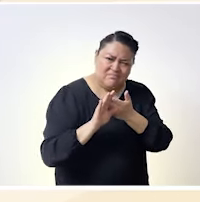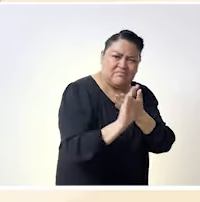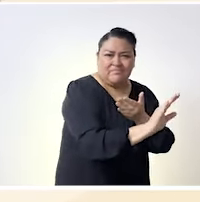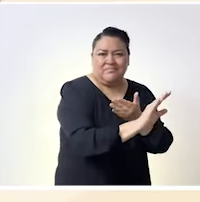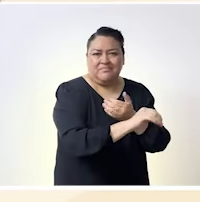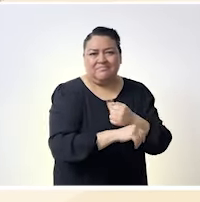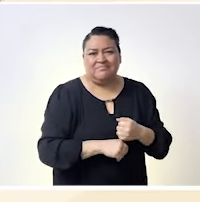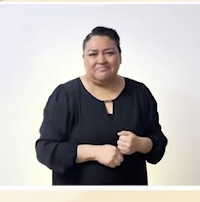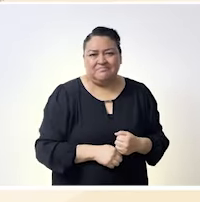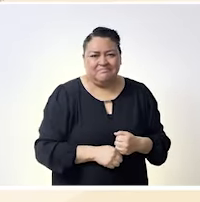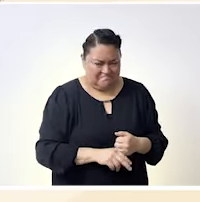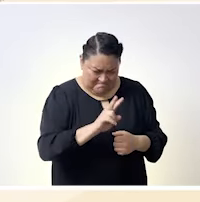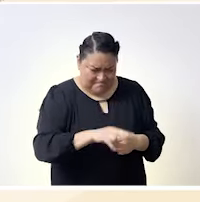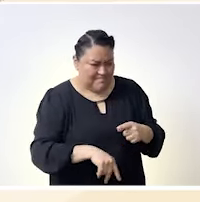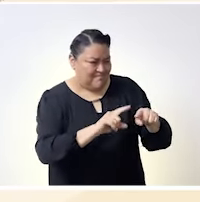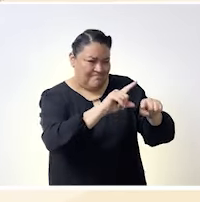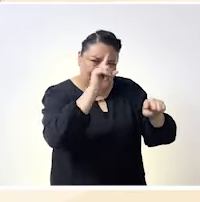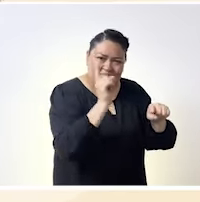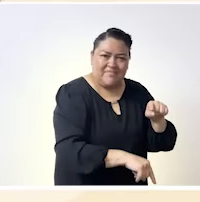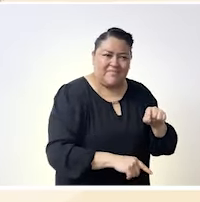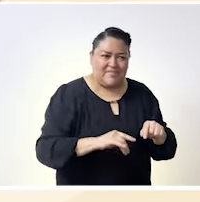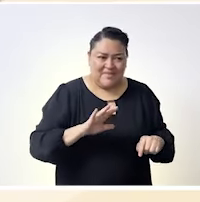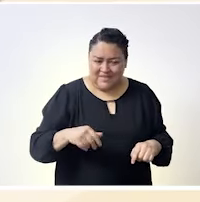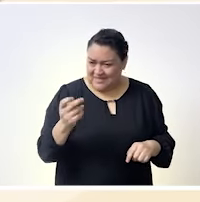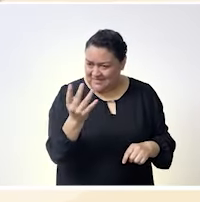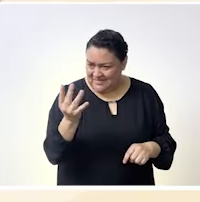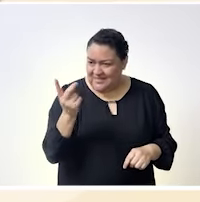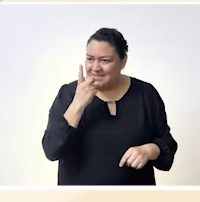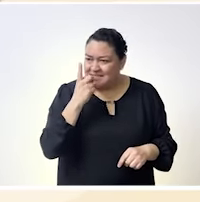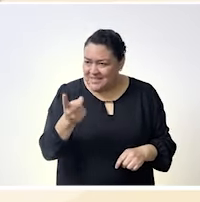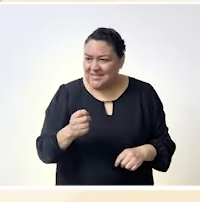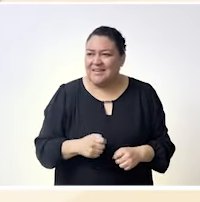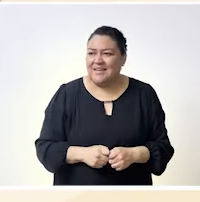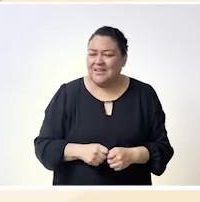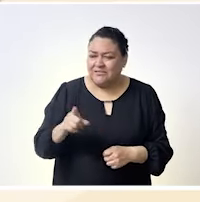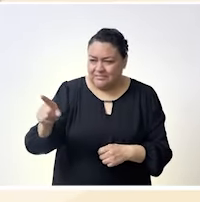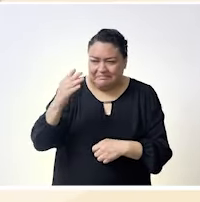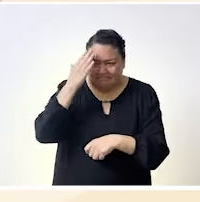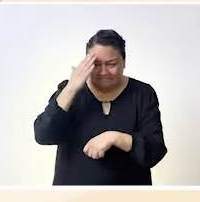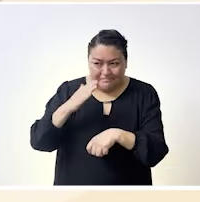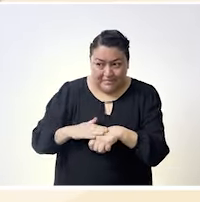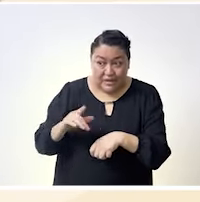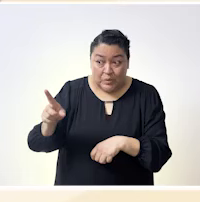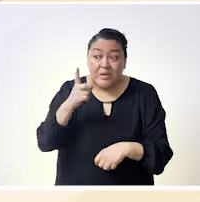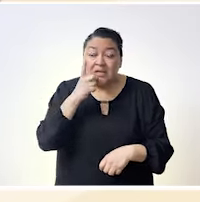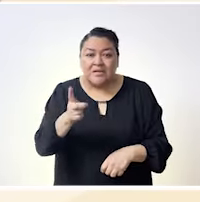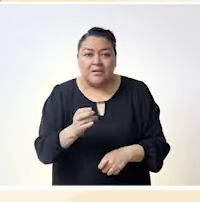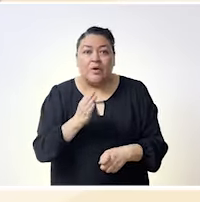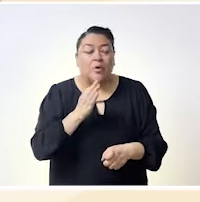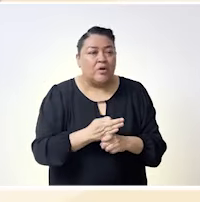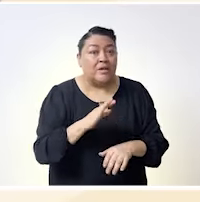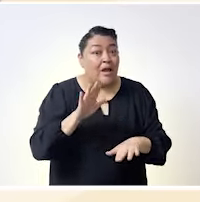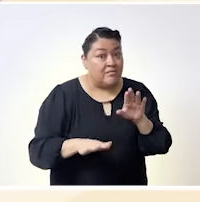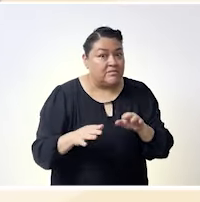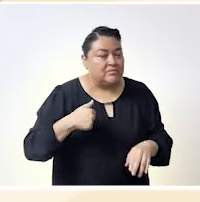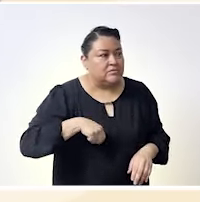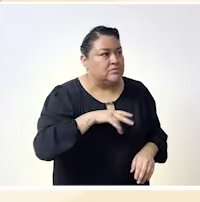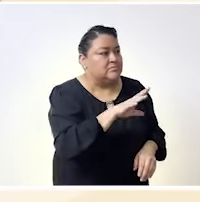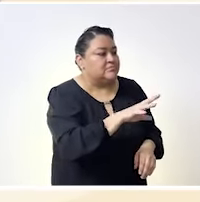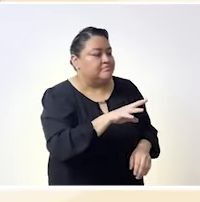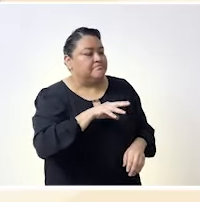siguen vigentes y que como bien lo dijeron me refiero a Titania te tengo muy presente con esto y que seguimos